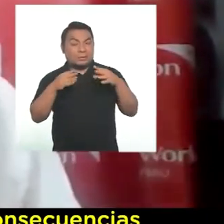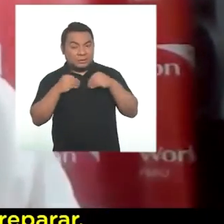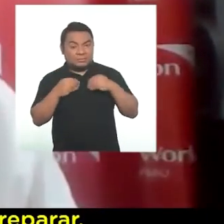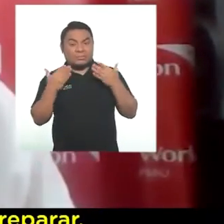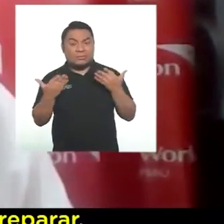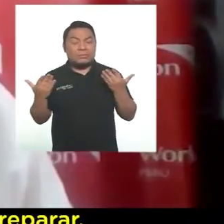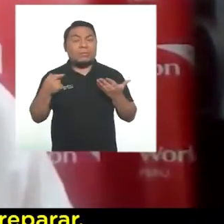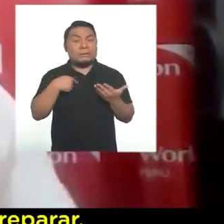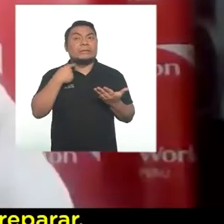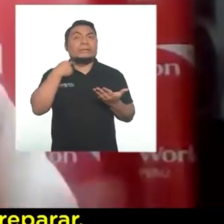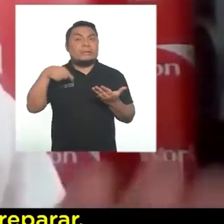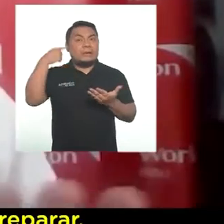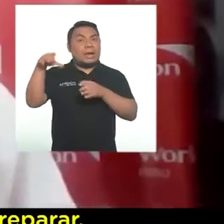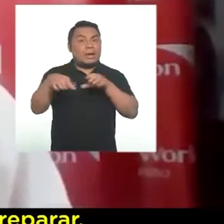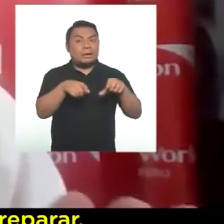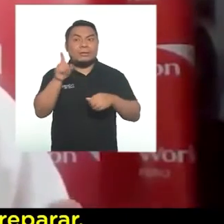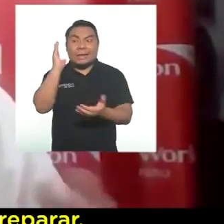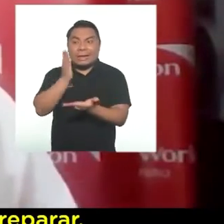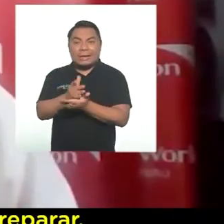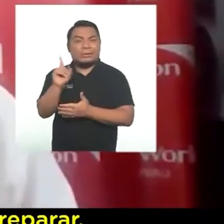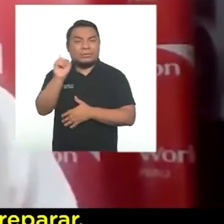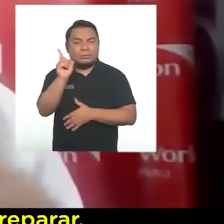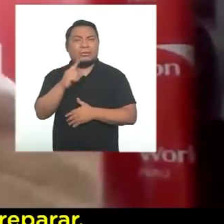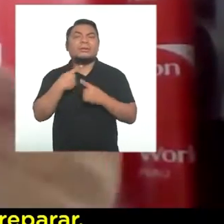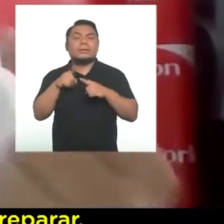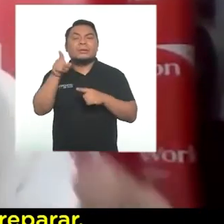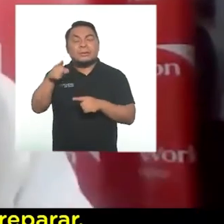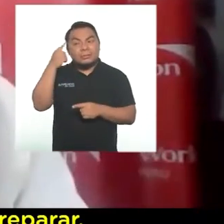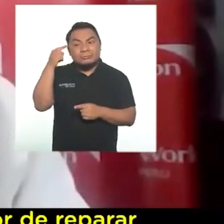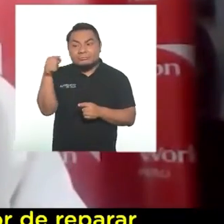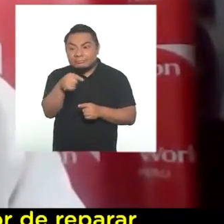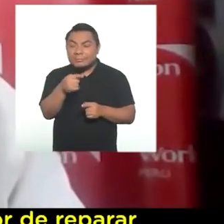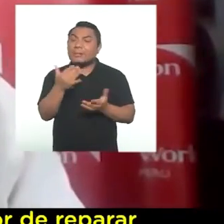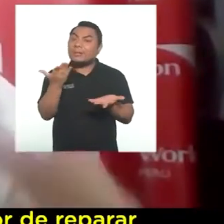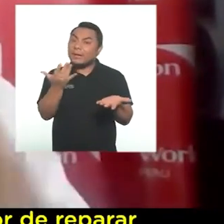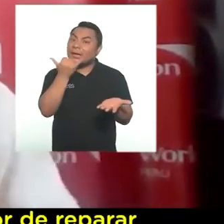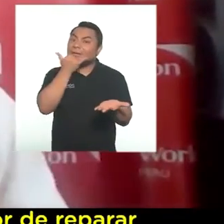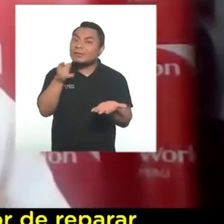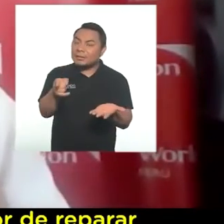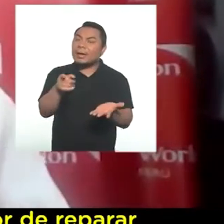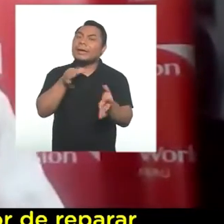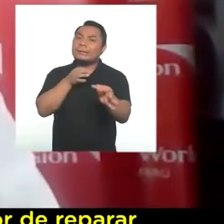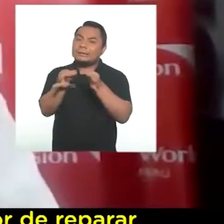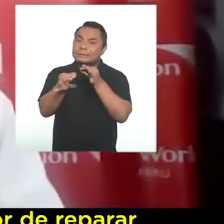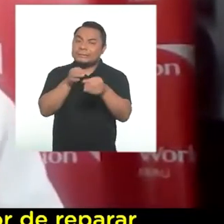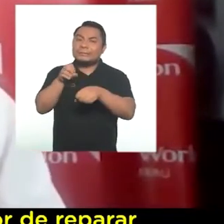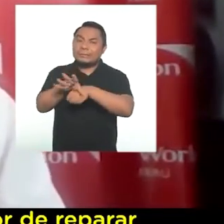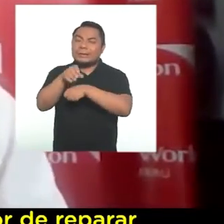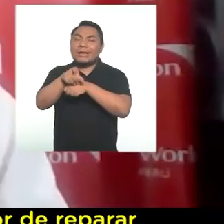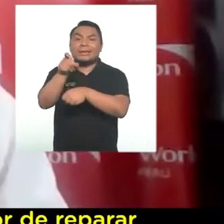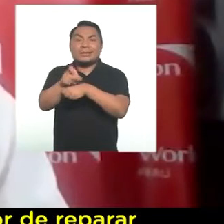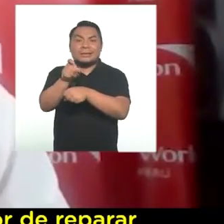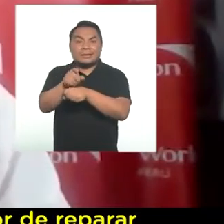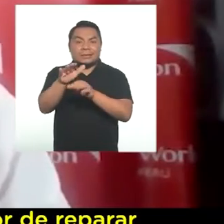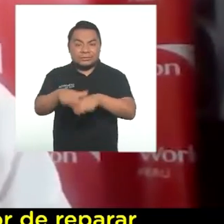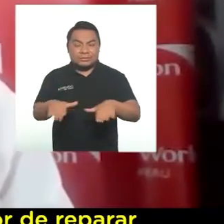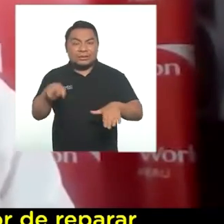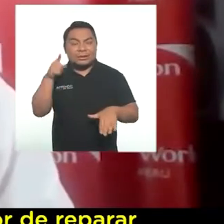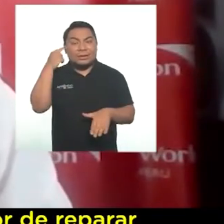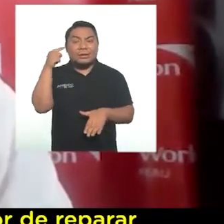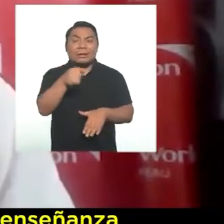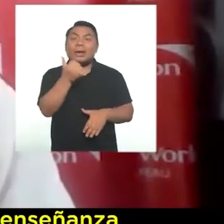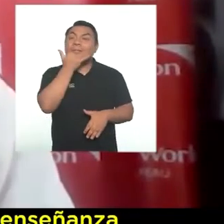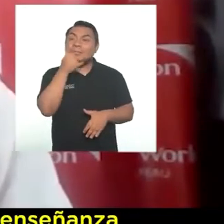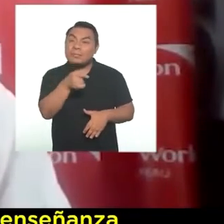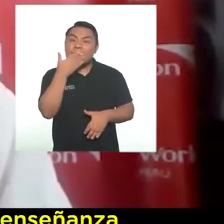consecuencias de nuestros actos. No para castigar, sino para reparar. Si nosotros les enseñamos a nuestros hijos el valor de